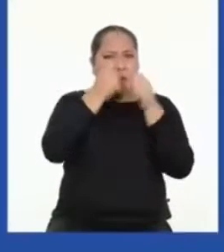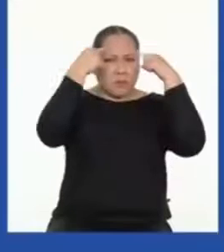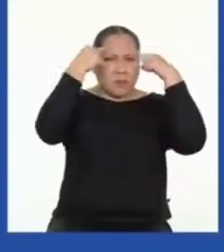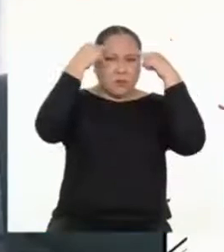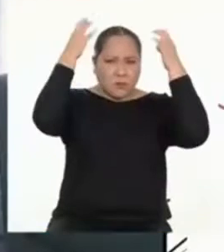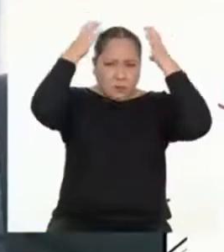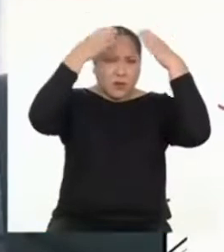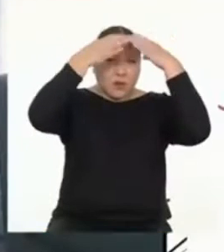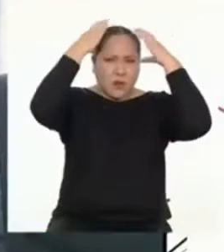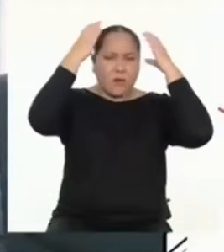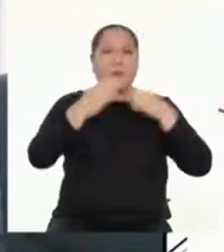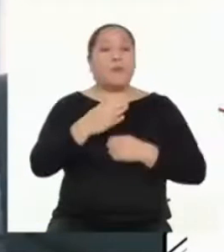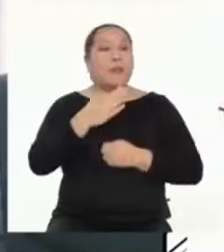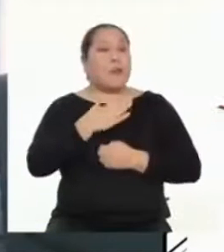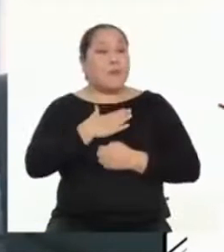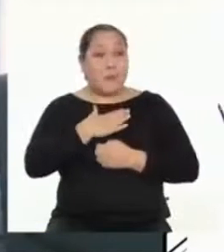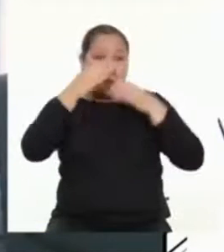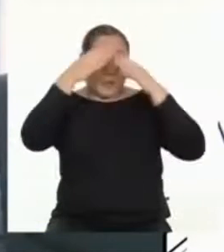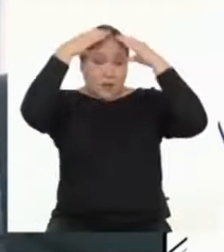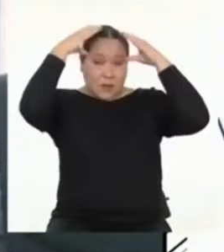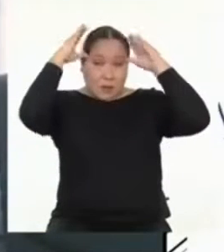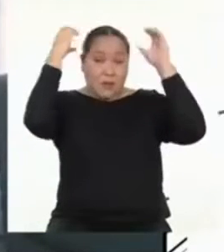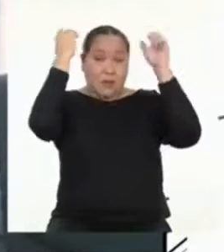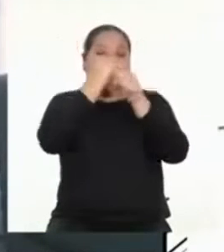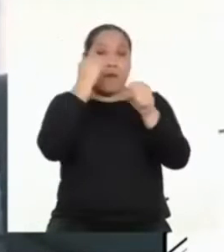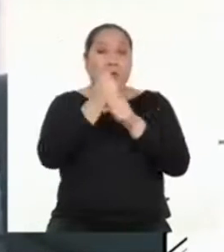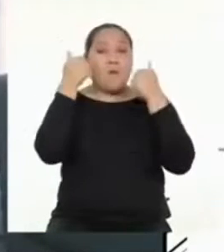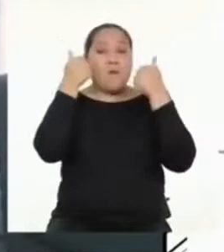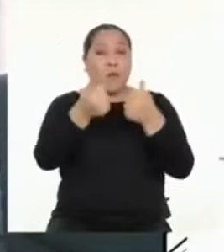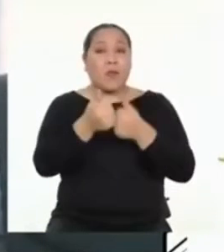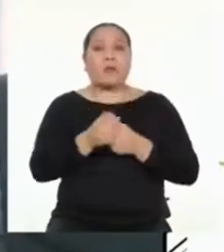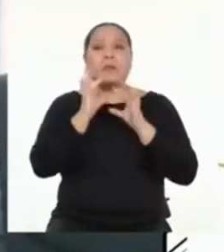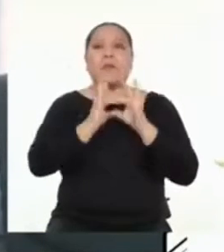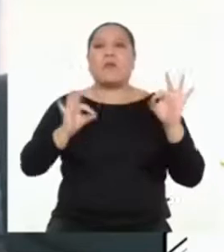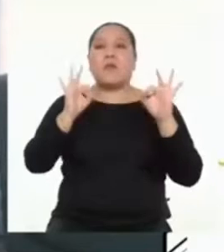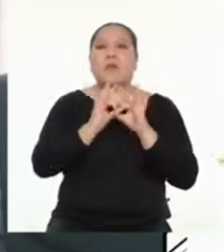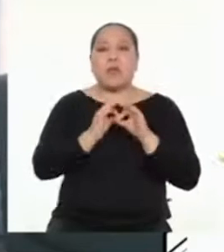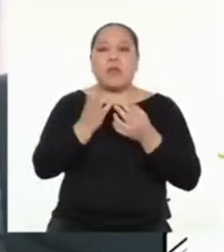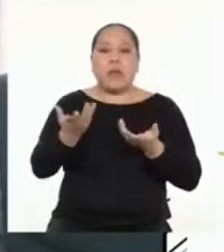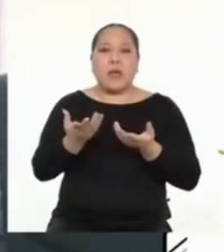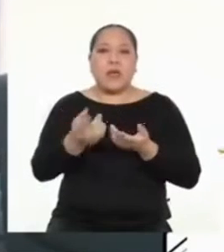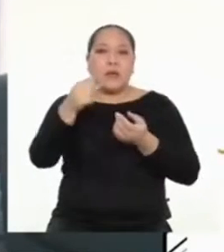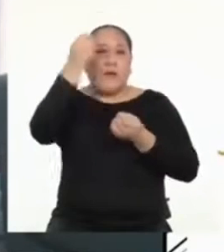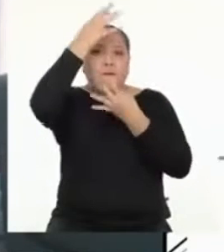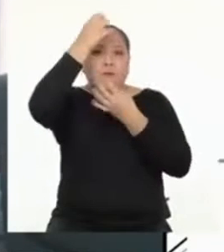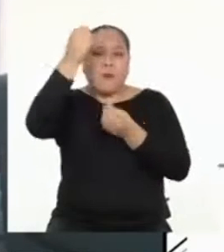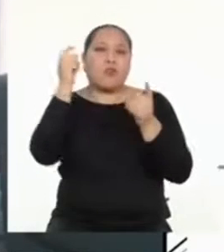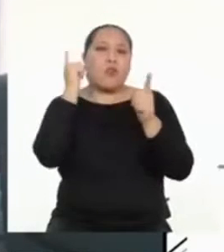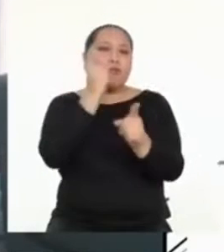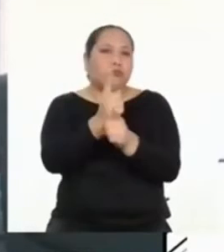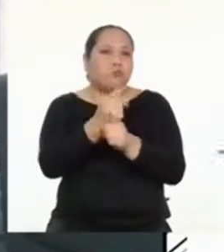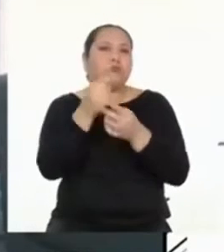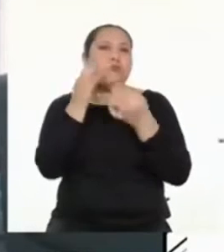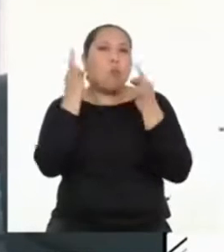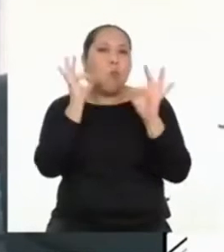cerebro? Para que mi cerebro funcione adecuadamente, es importante que tenga contenidos de calidad. Estos